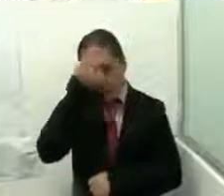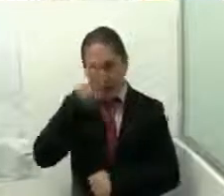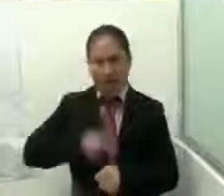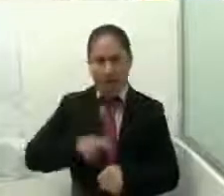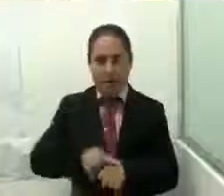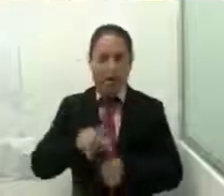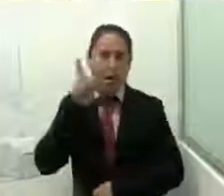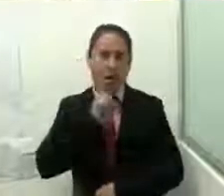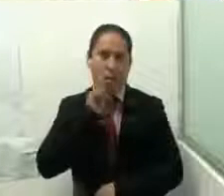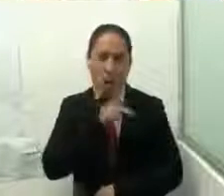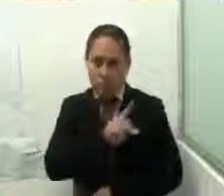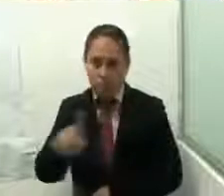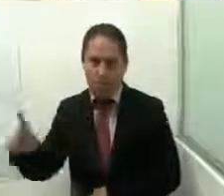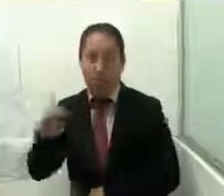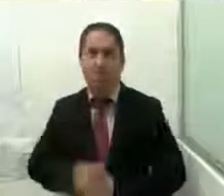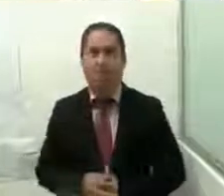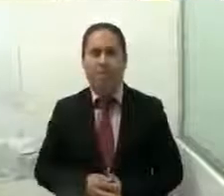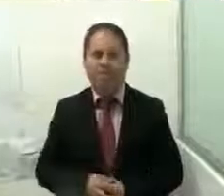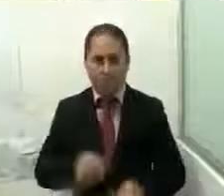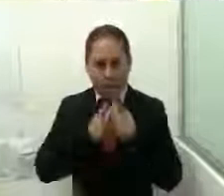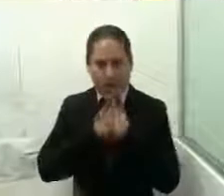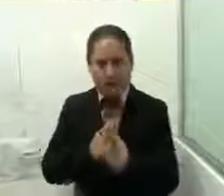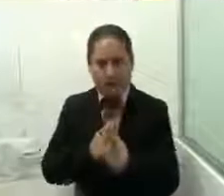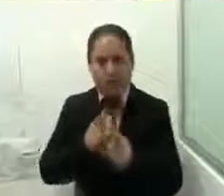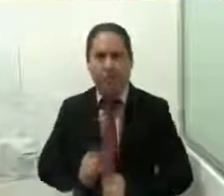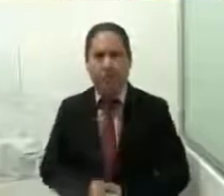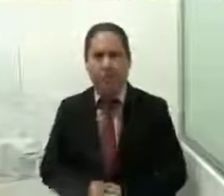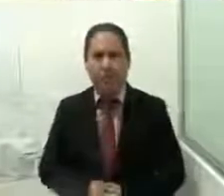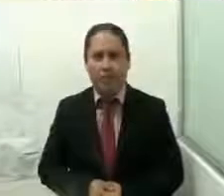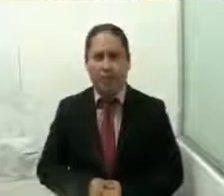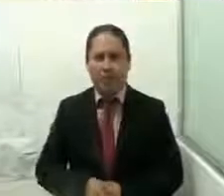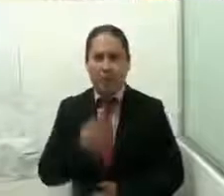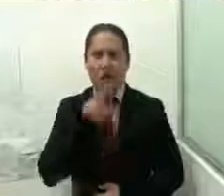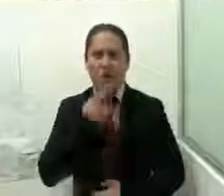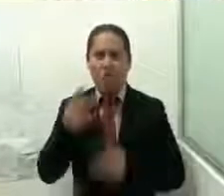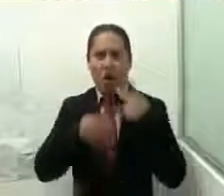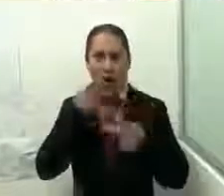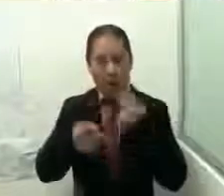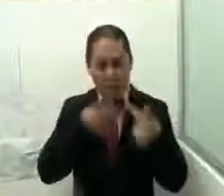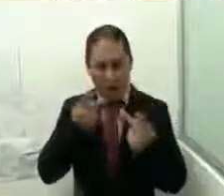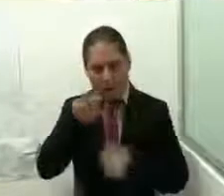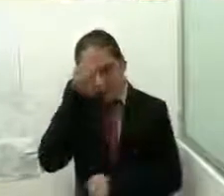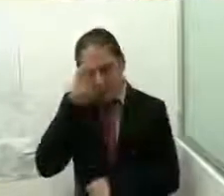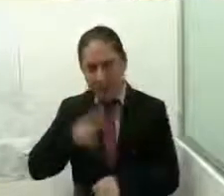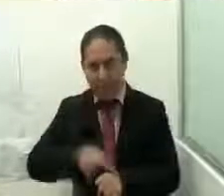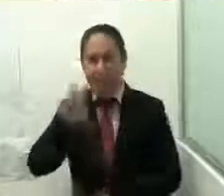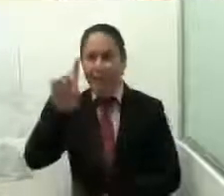Empoderamiento de las Mujeres es el siguiente. Hará uso de la palabra la compareciente hasta por 30 minutos.